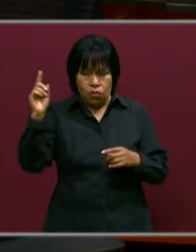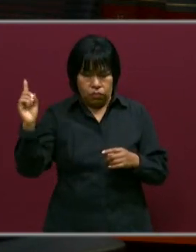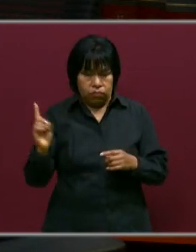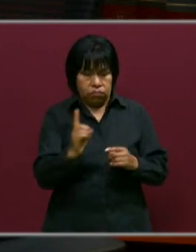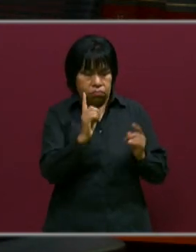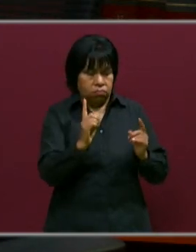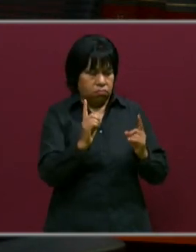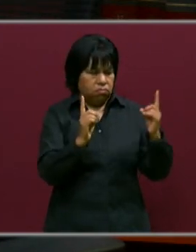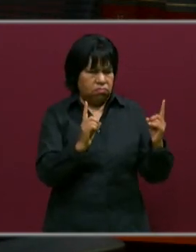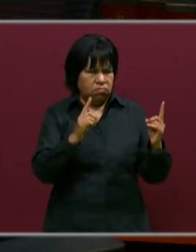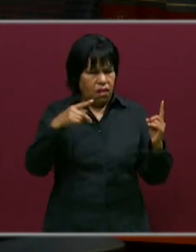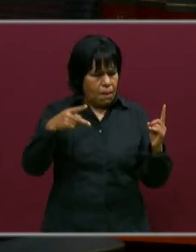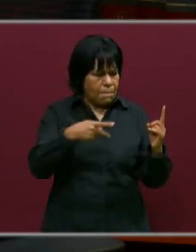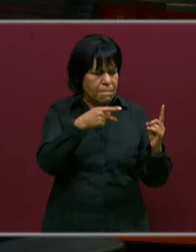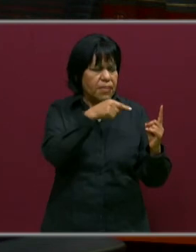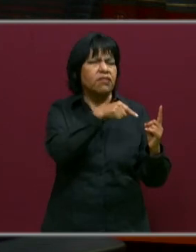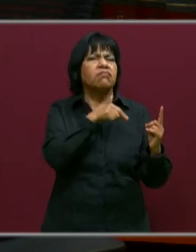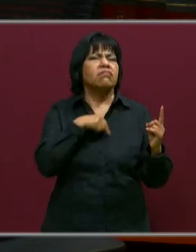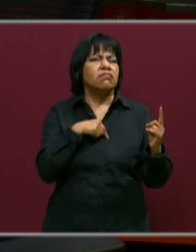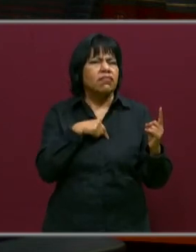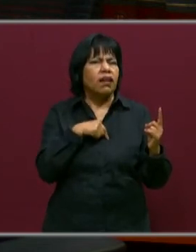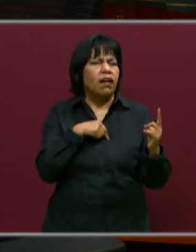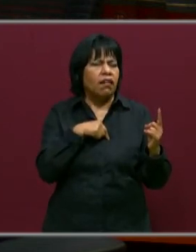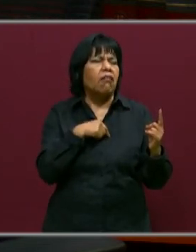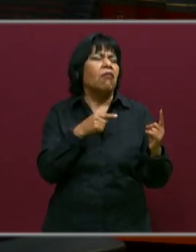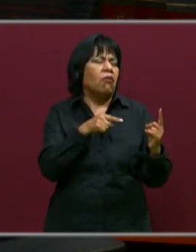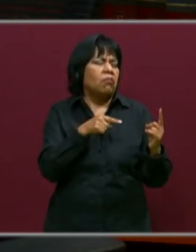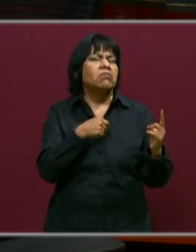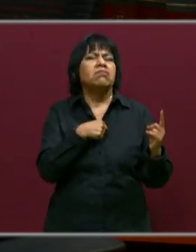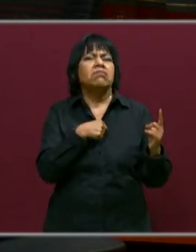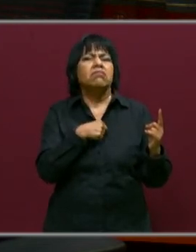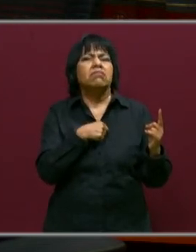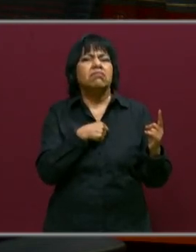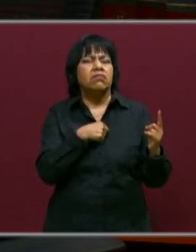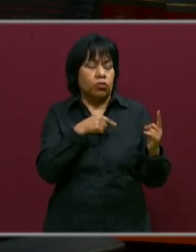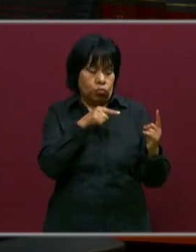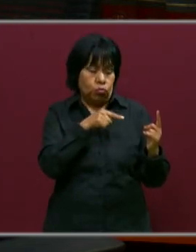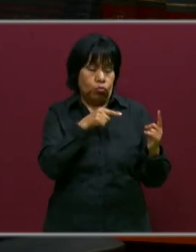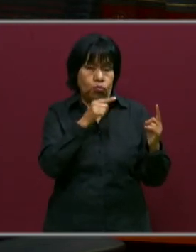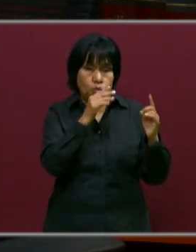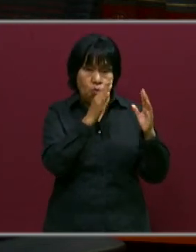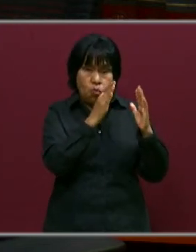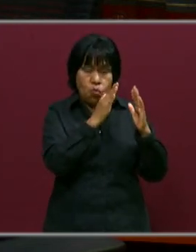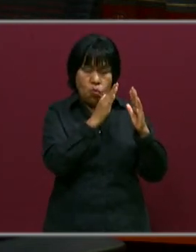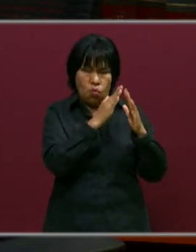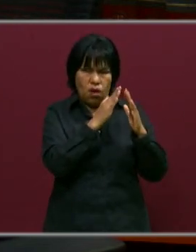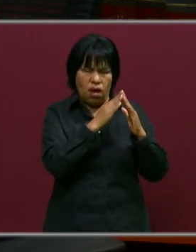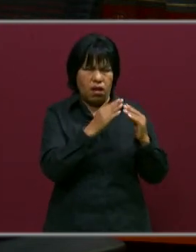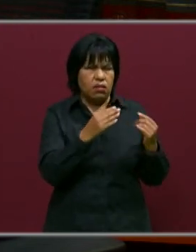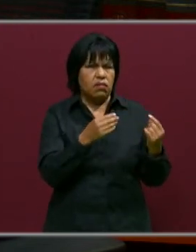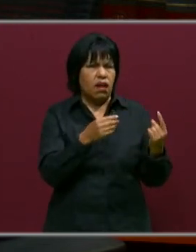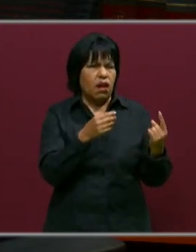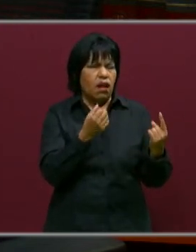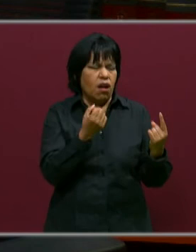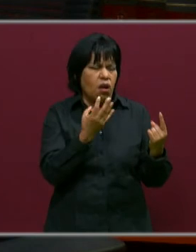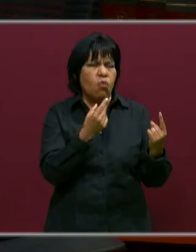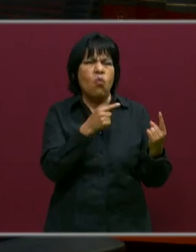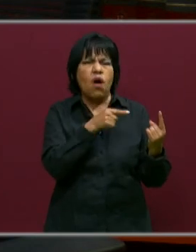logramos cuestionarlo y preguntarle, oye, y en tu casa cuántas